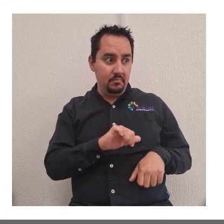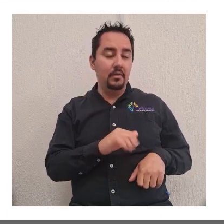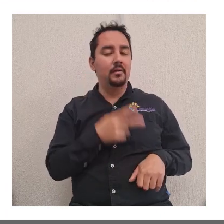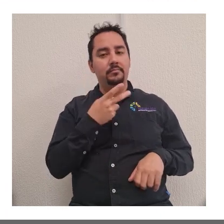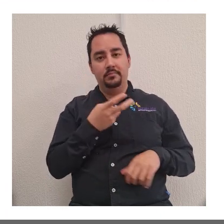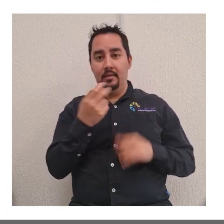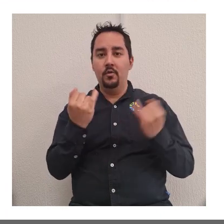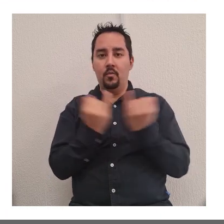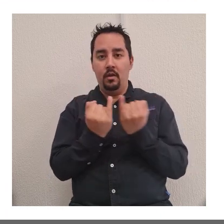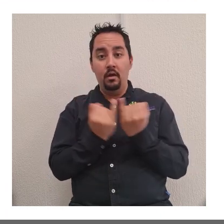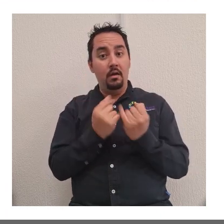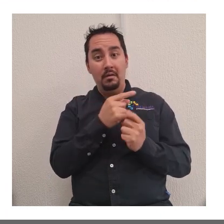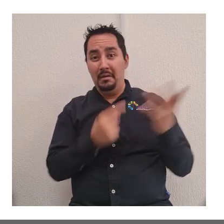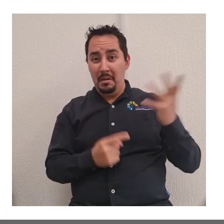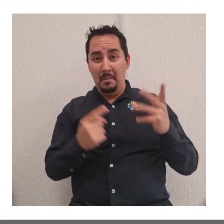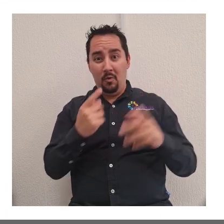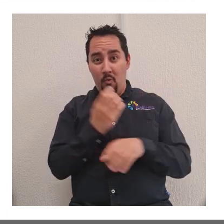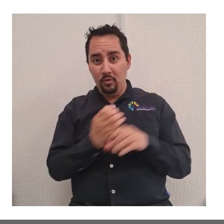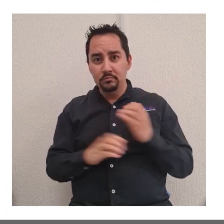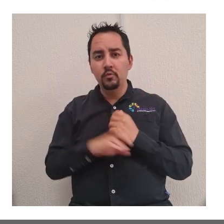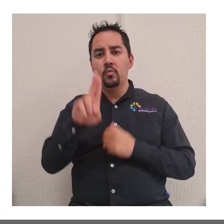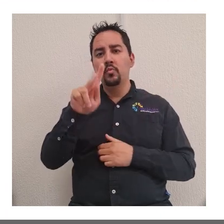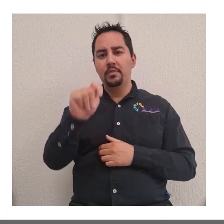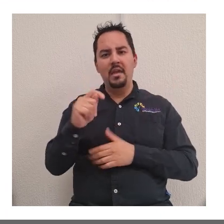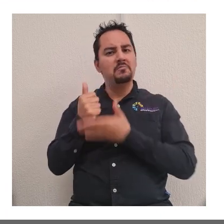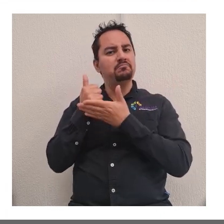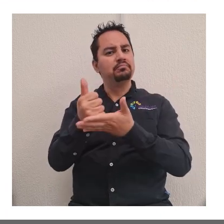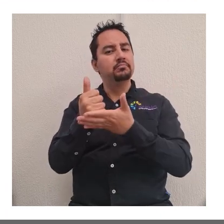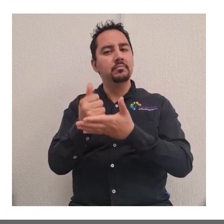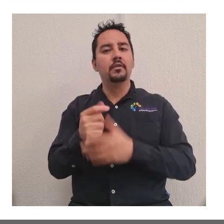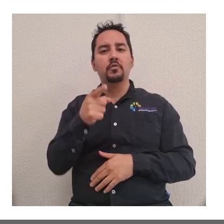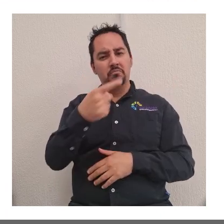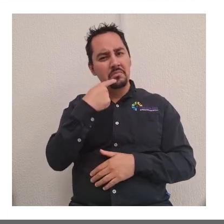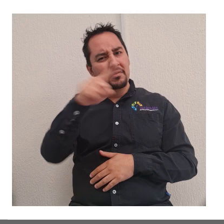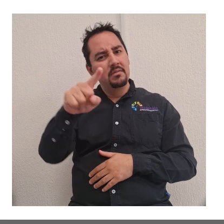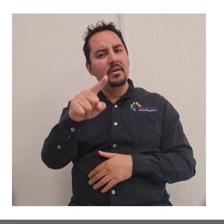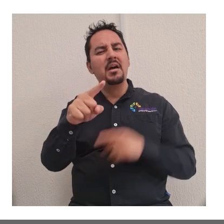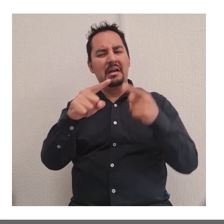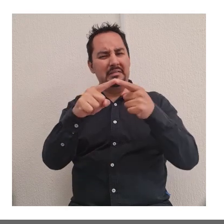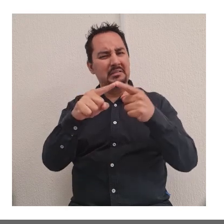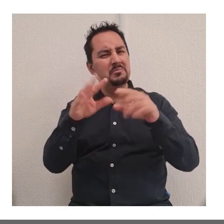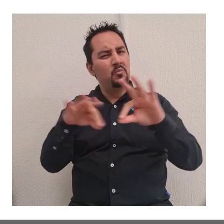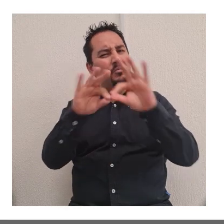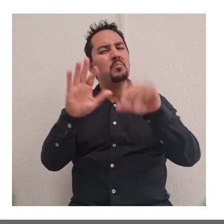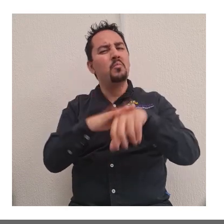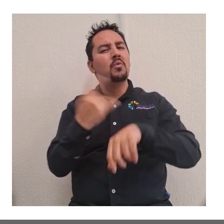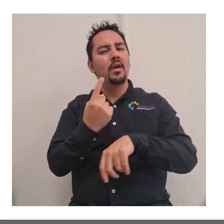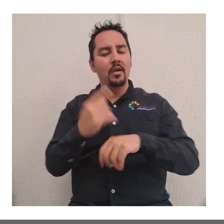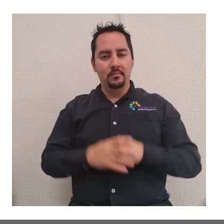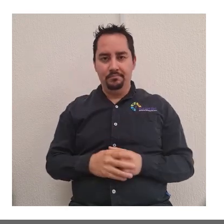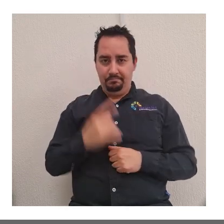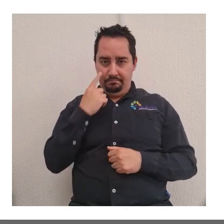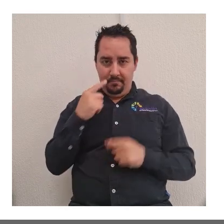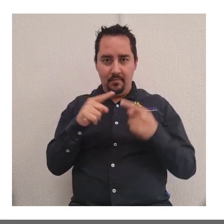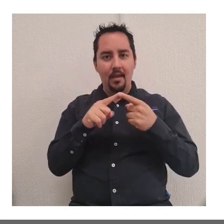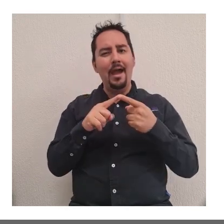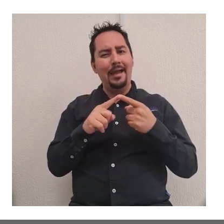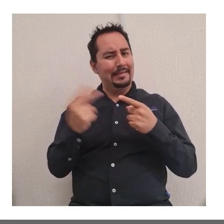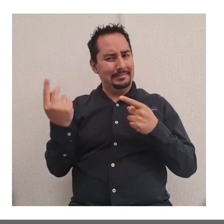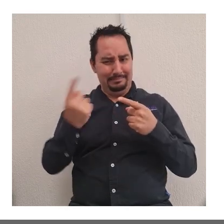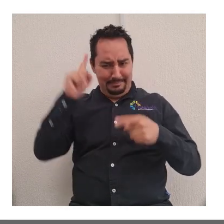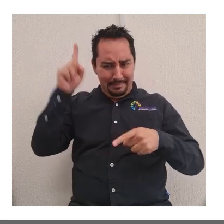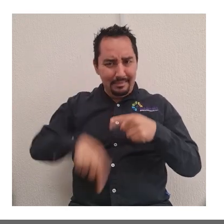estos casos, la OTECH te respalda. Denuncia. ¿Por qué es importante hacerlo? Ayuda a